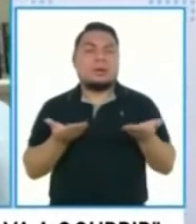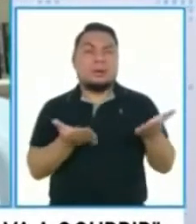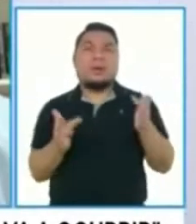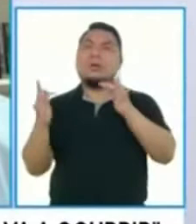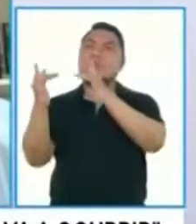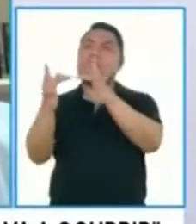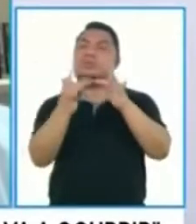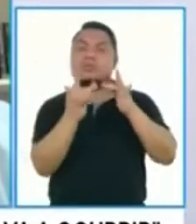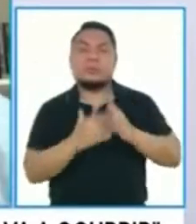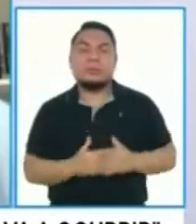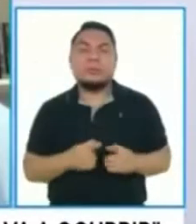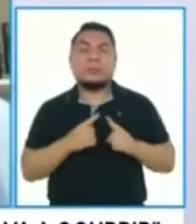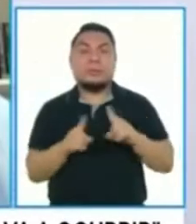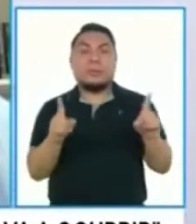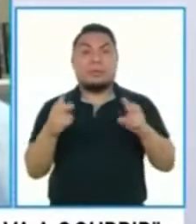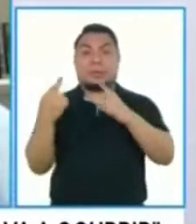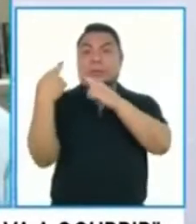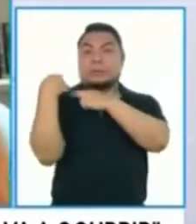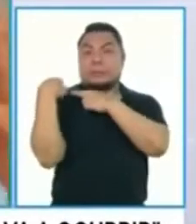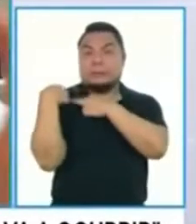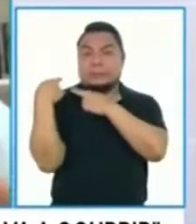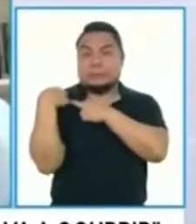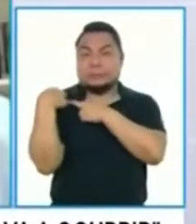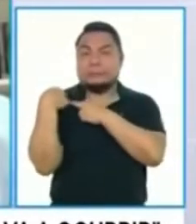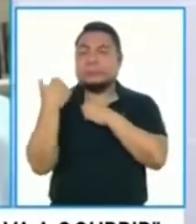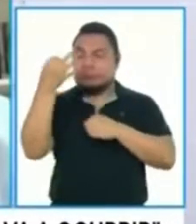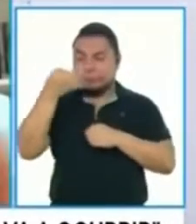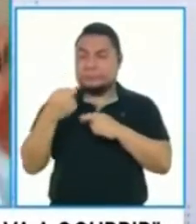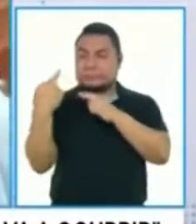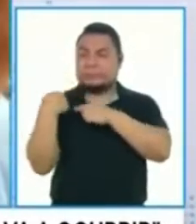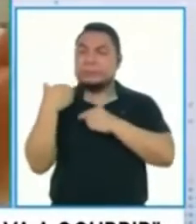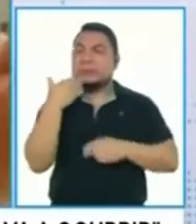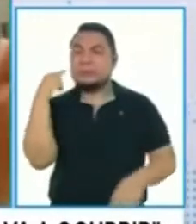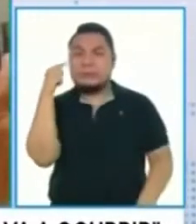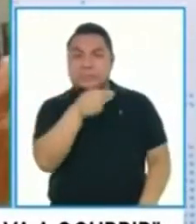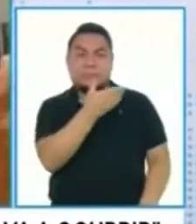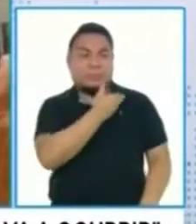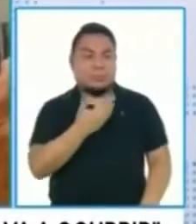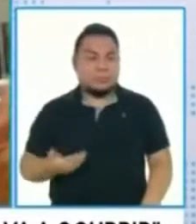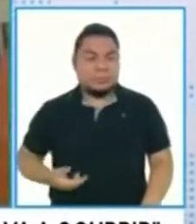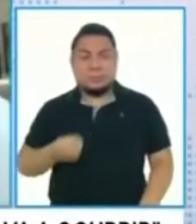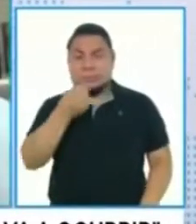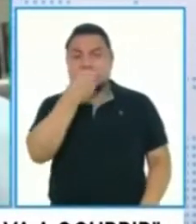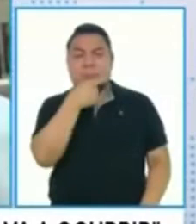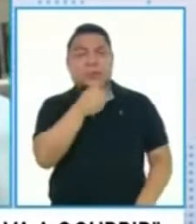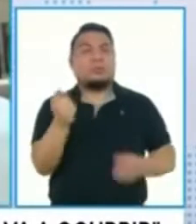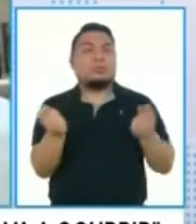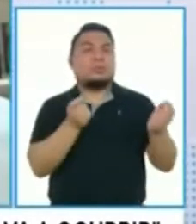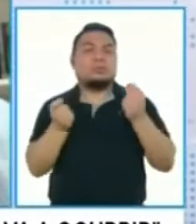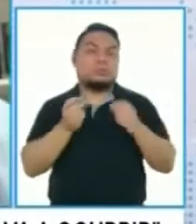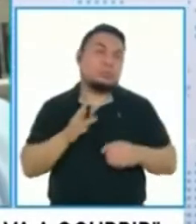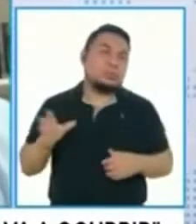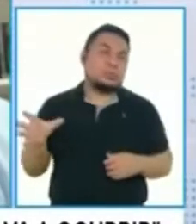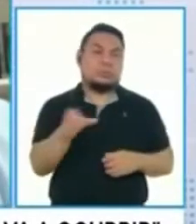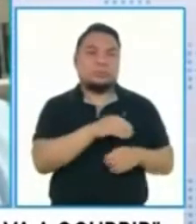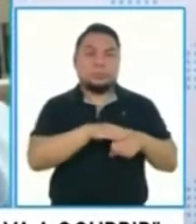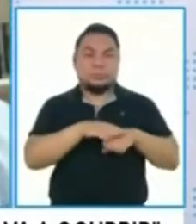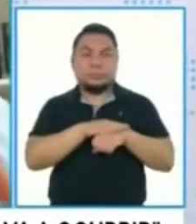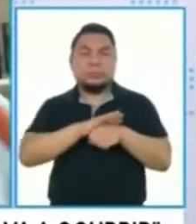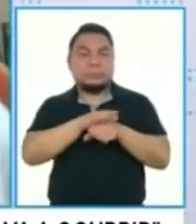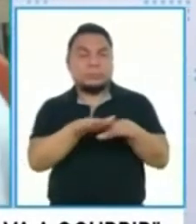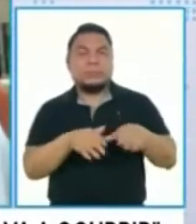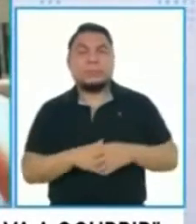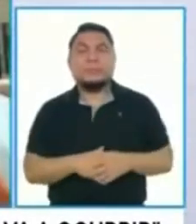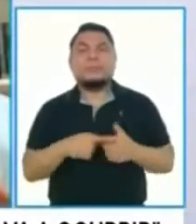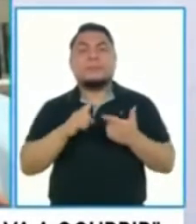contactos. Pero los responsables de esto son el presidente de la República, que dirige toda la estrategia de la pandemia,